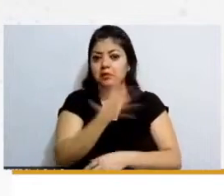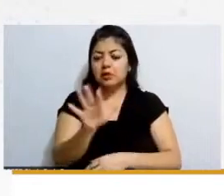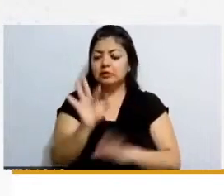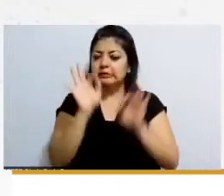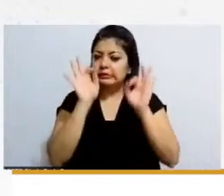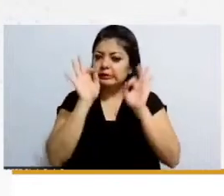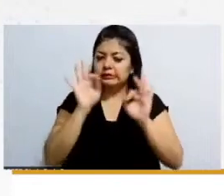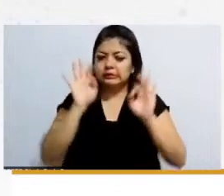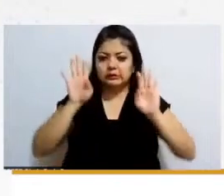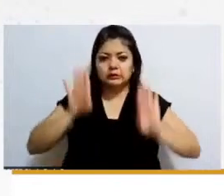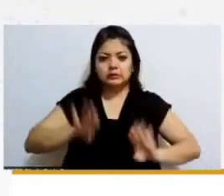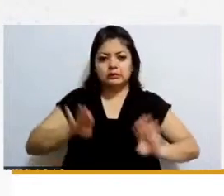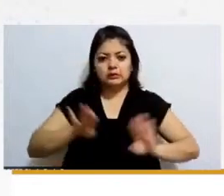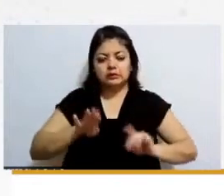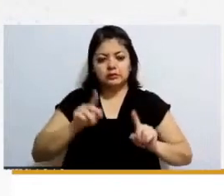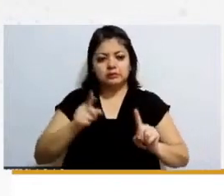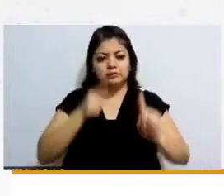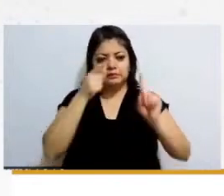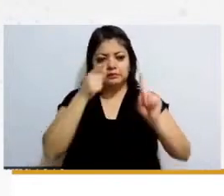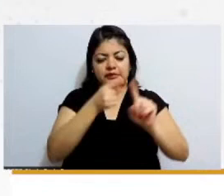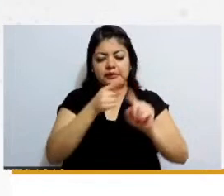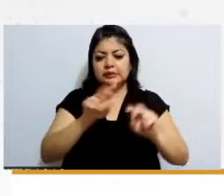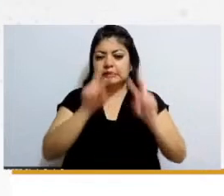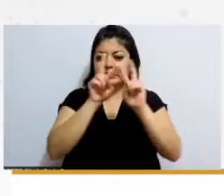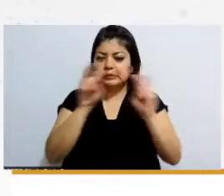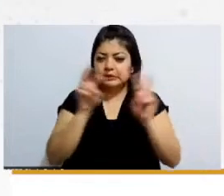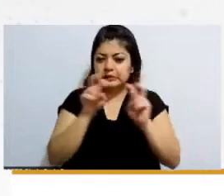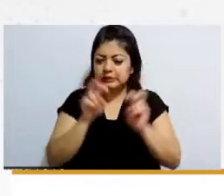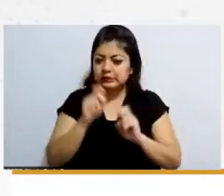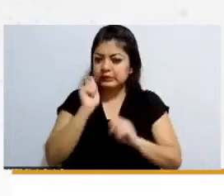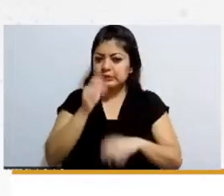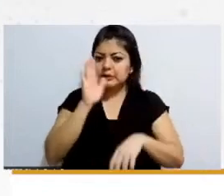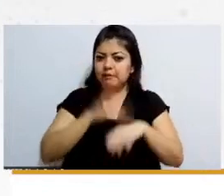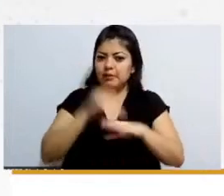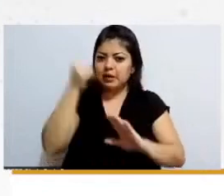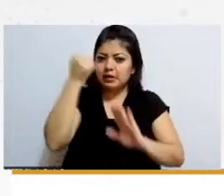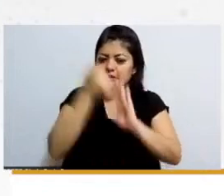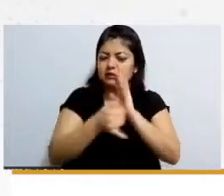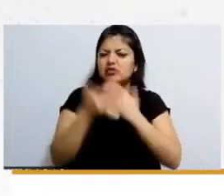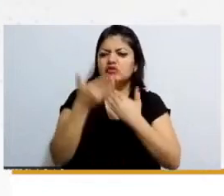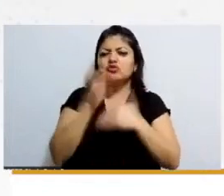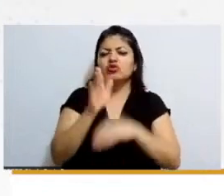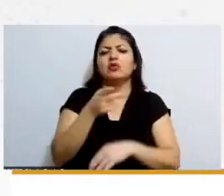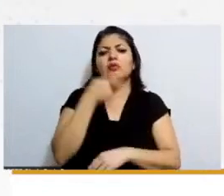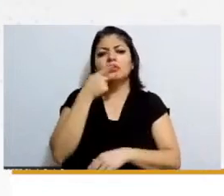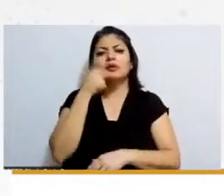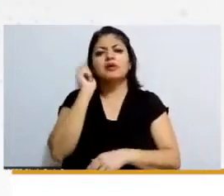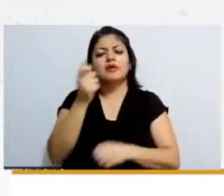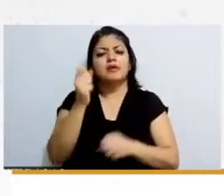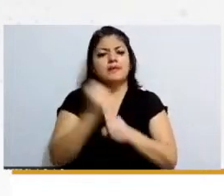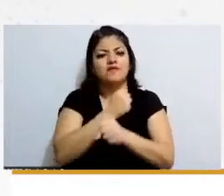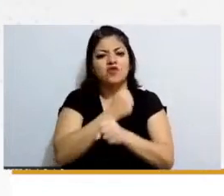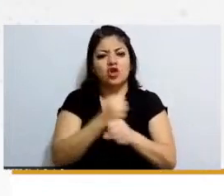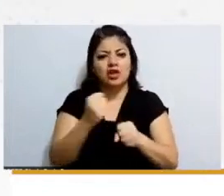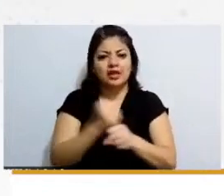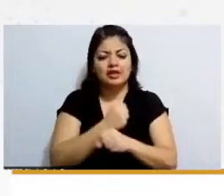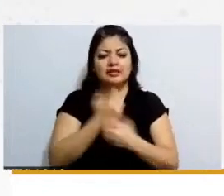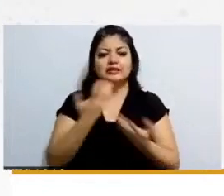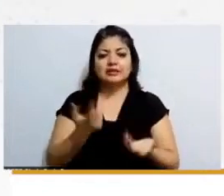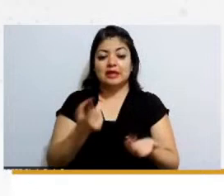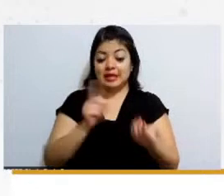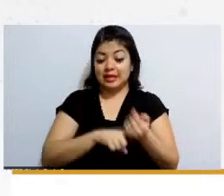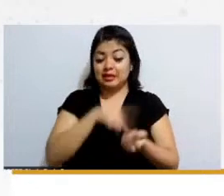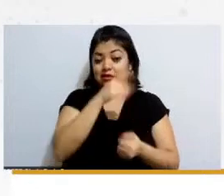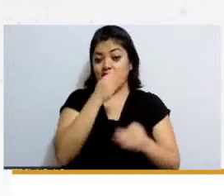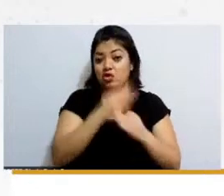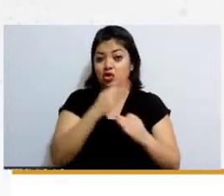con un análisis muy profundo de de la violencia que se estaba o que que estaban viviendo